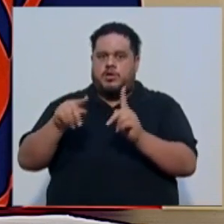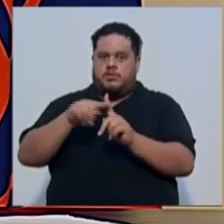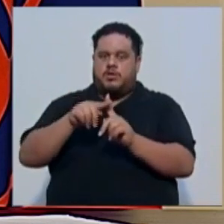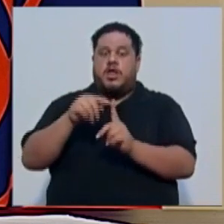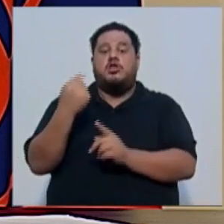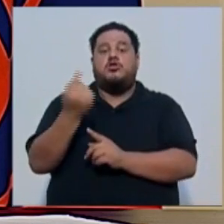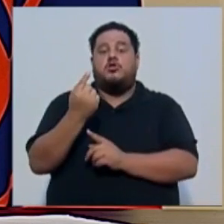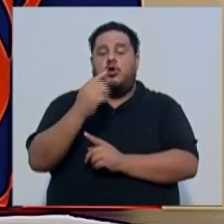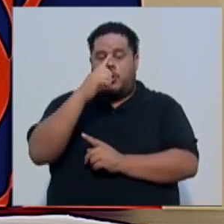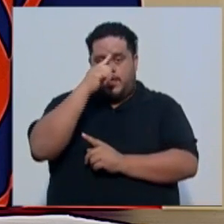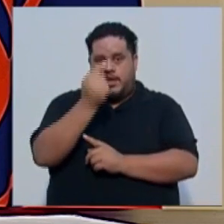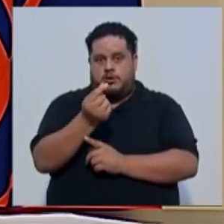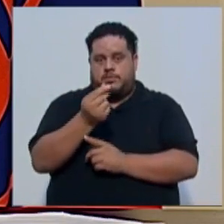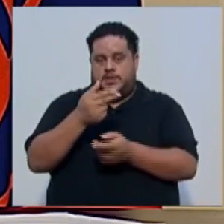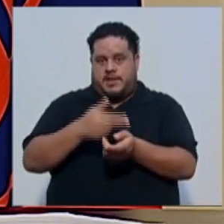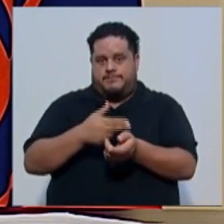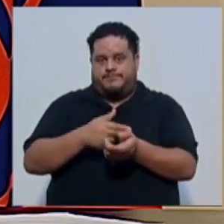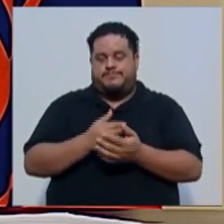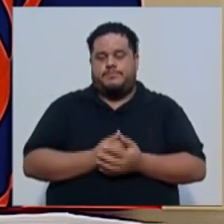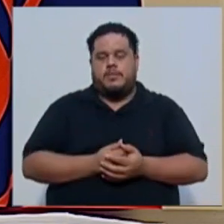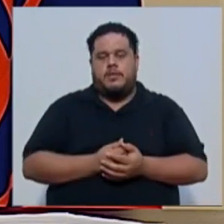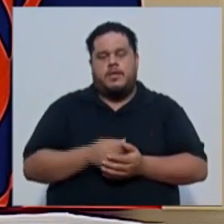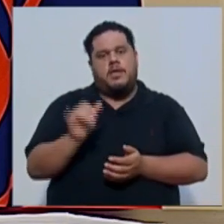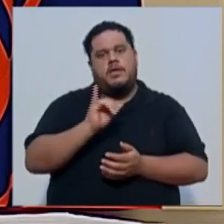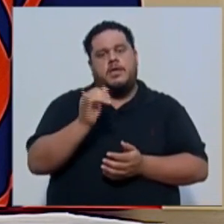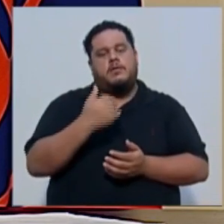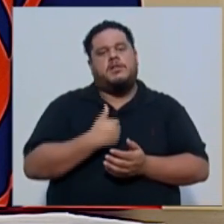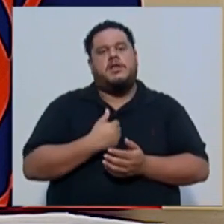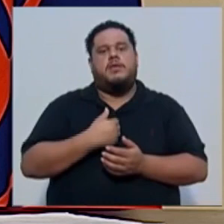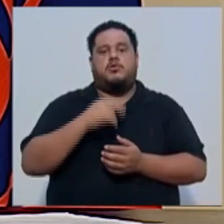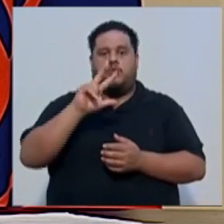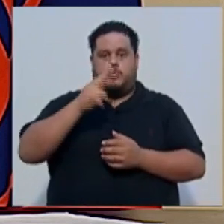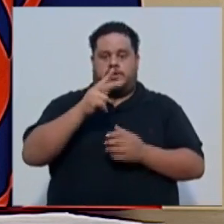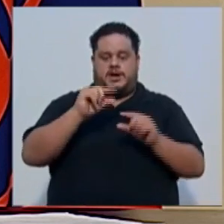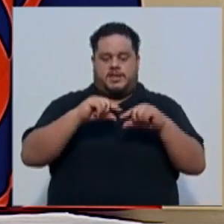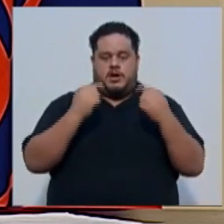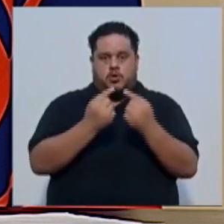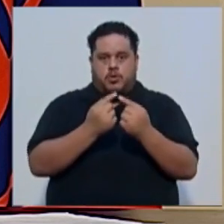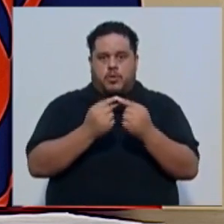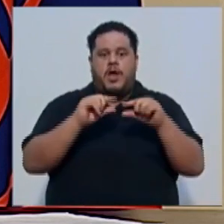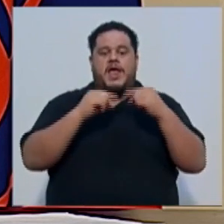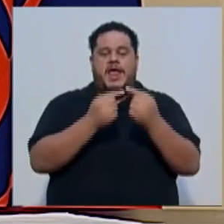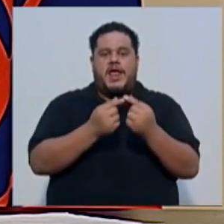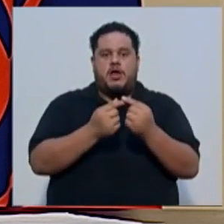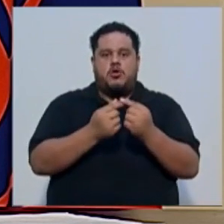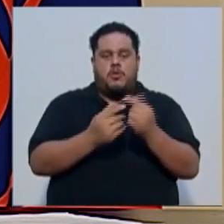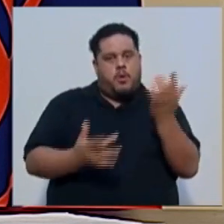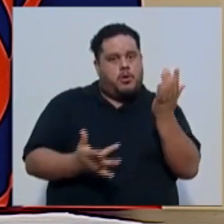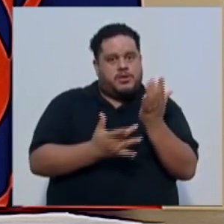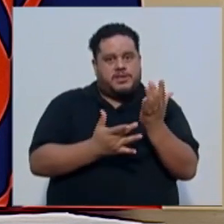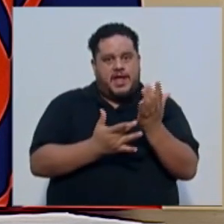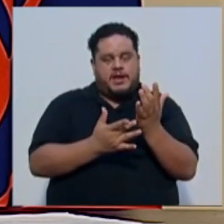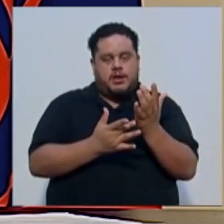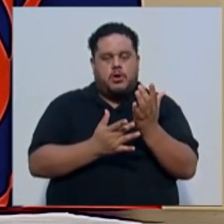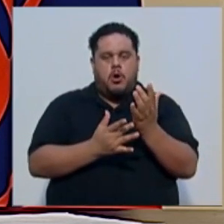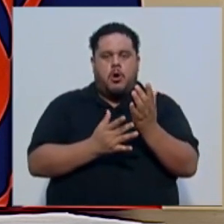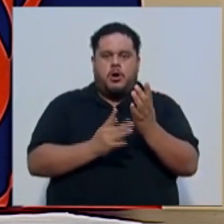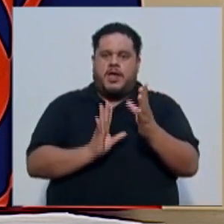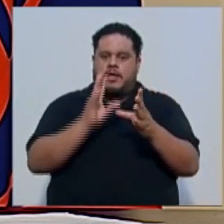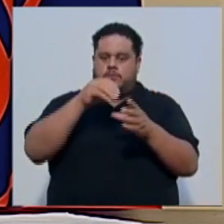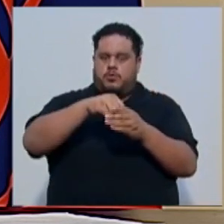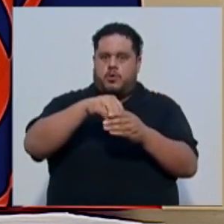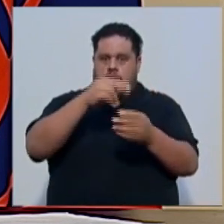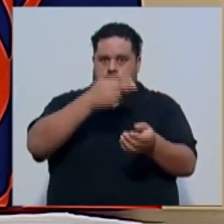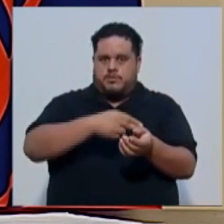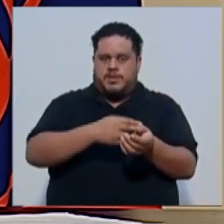Hospital Calderón Guardia. También tenemos un tercer grupo, que es el grupo táctico, que se formó dentro del hospital, donde